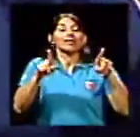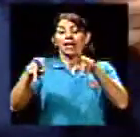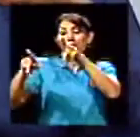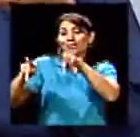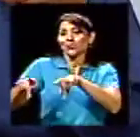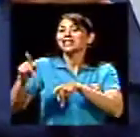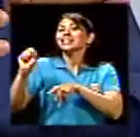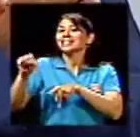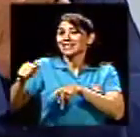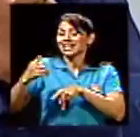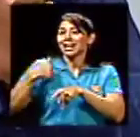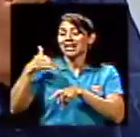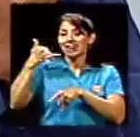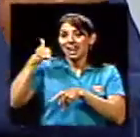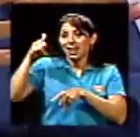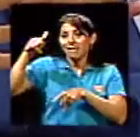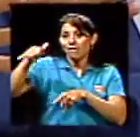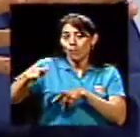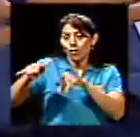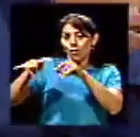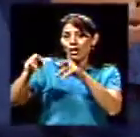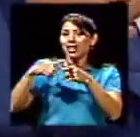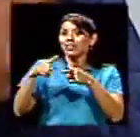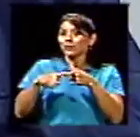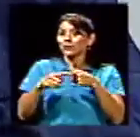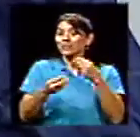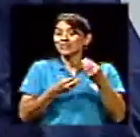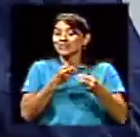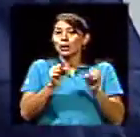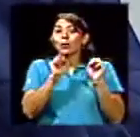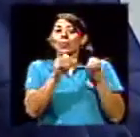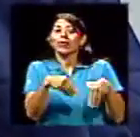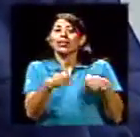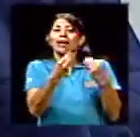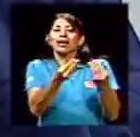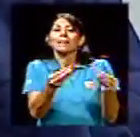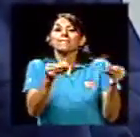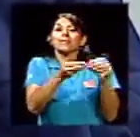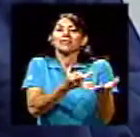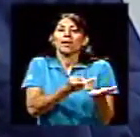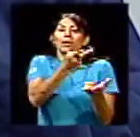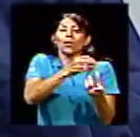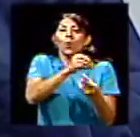eso hace que uno sobreestime o subestime lo que esté midiendo.